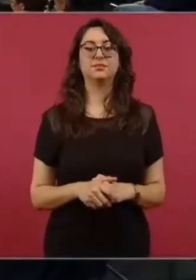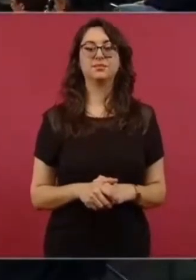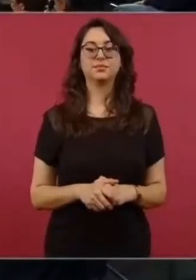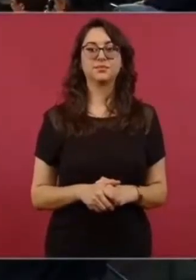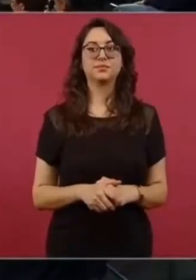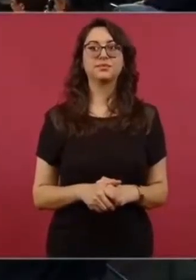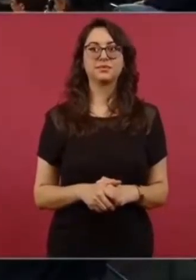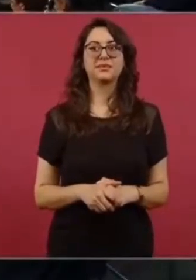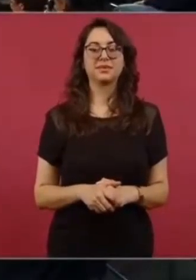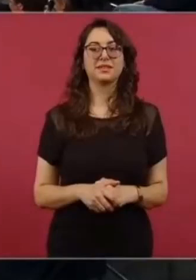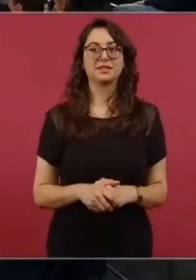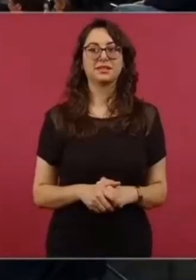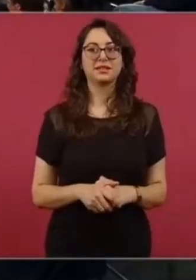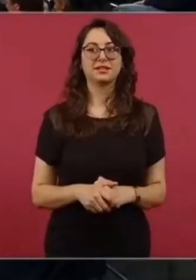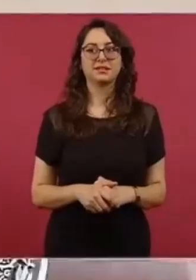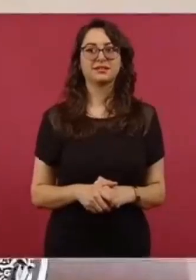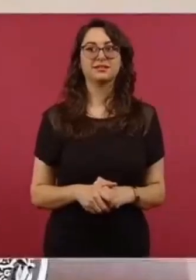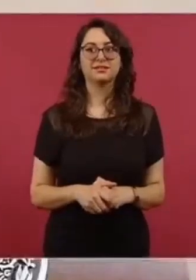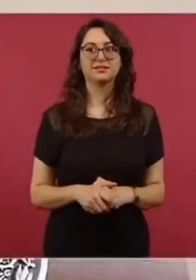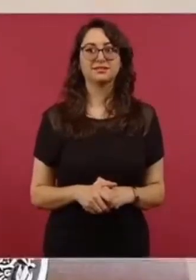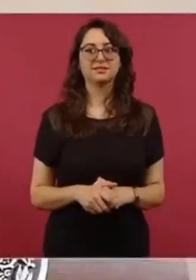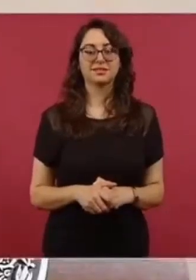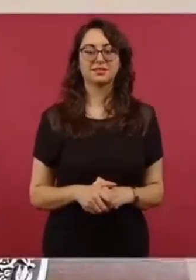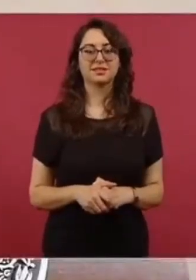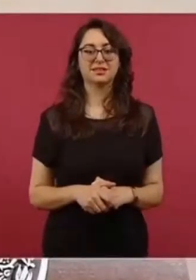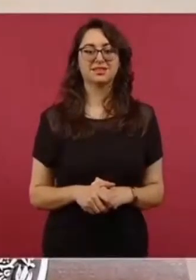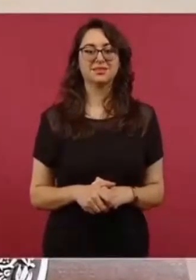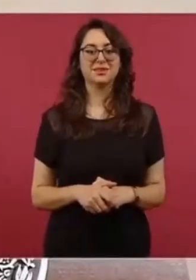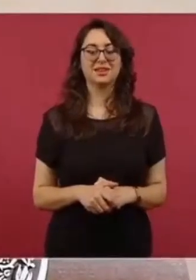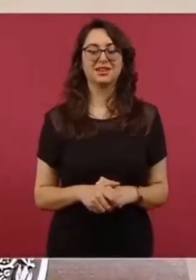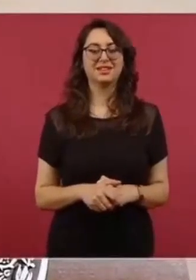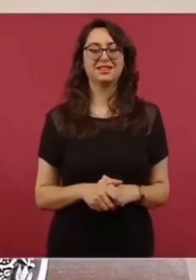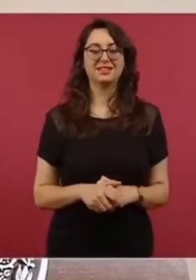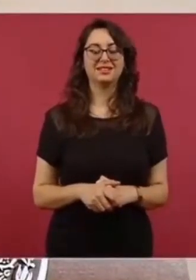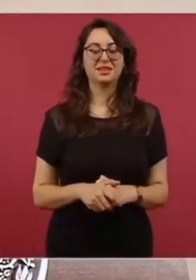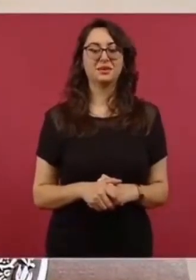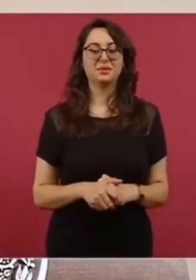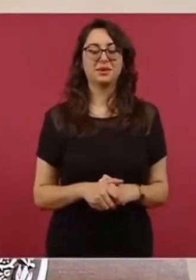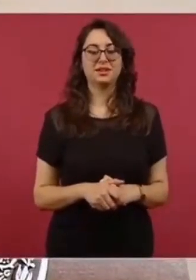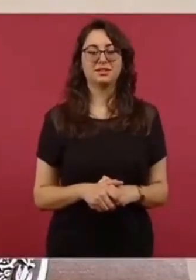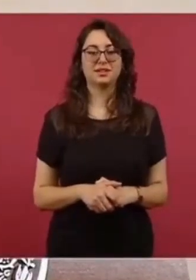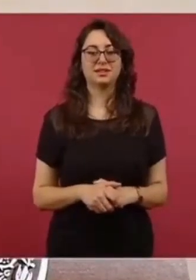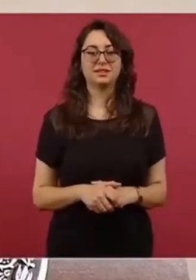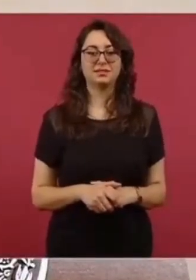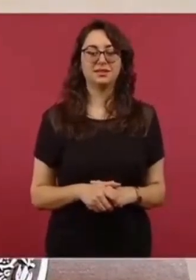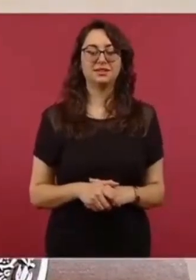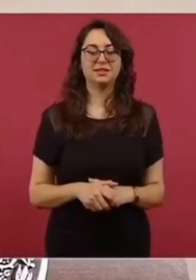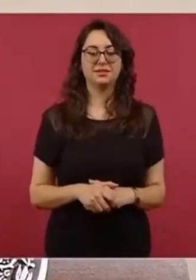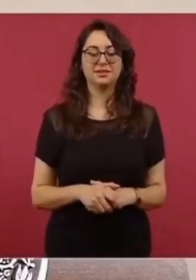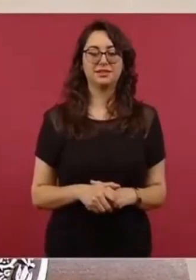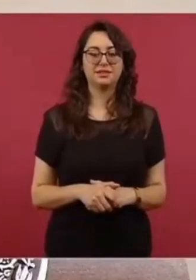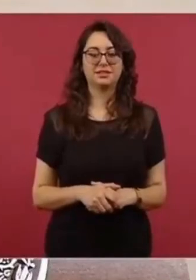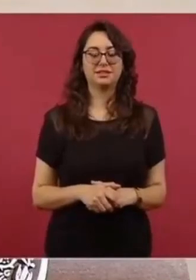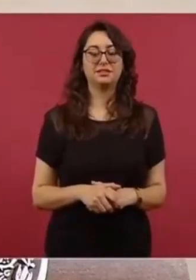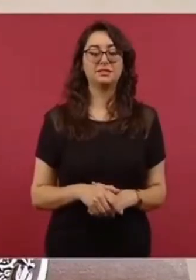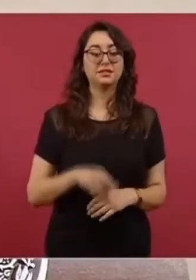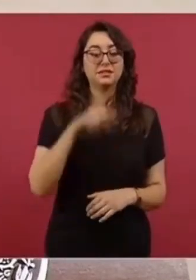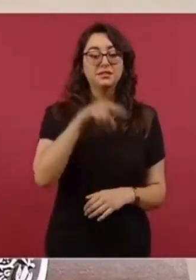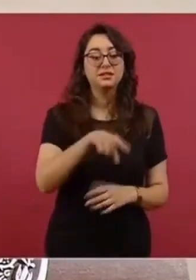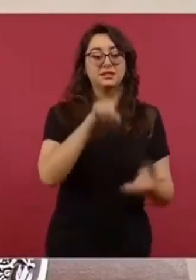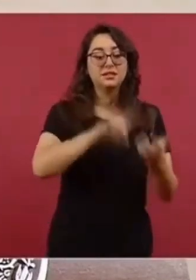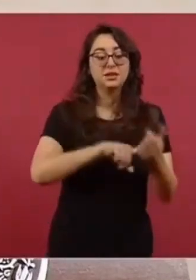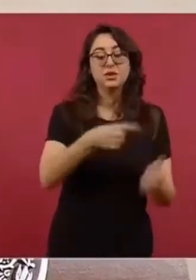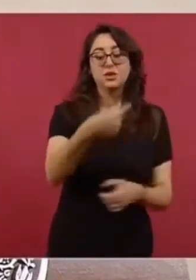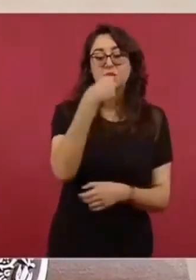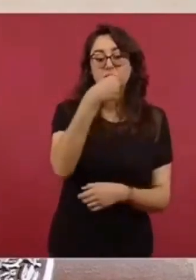Estos corporativos mundiales destinan muchísimo dinero a la publicidad